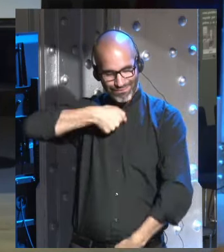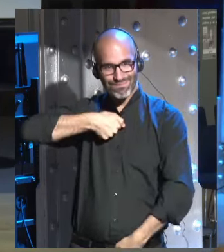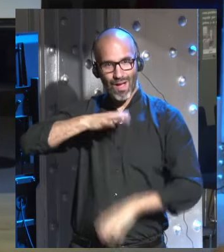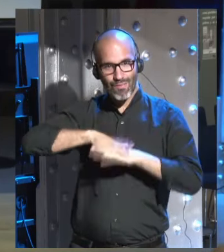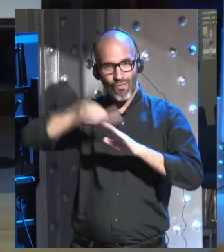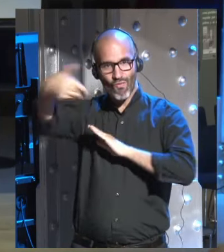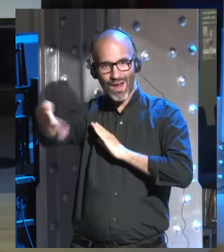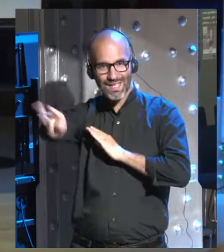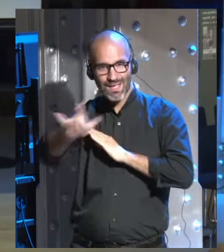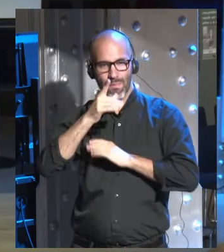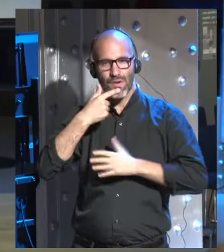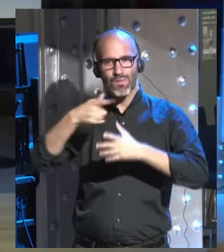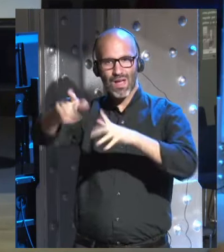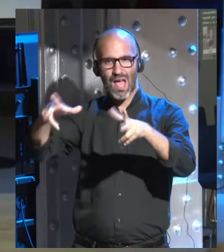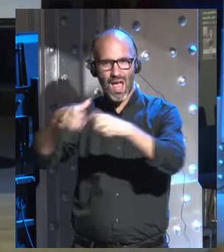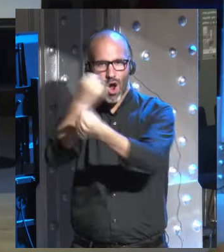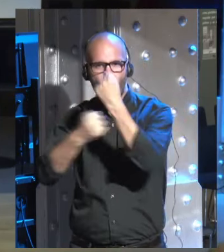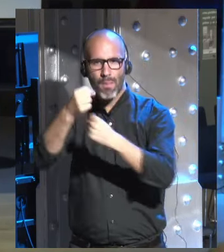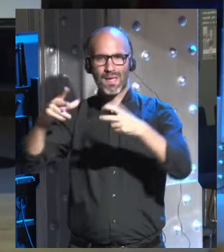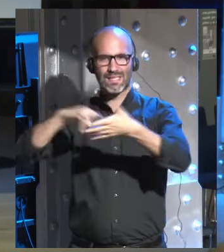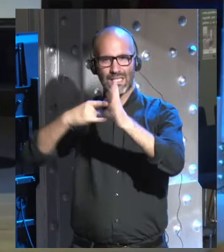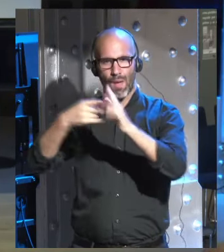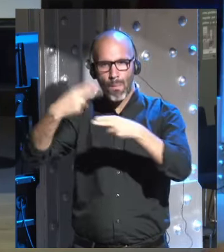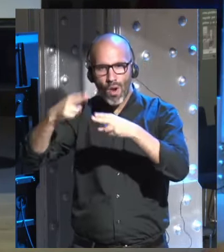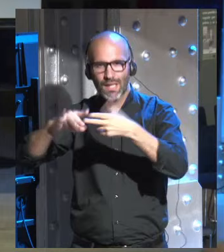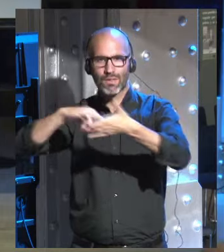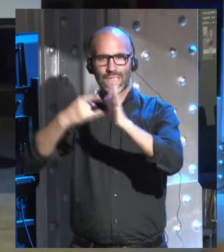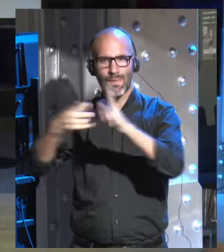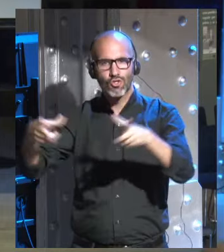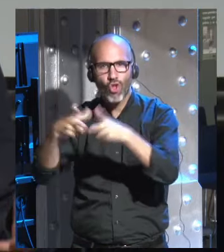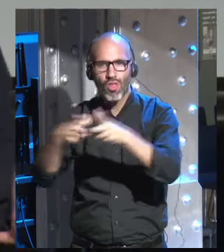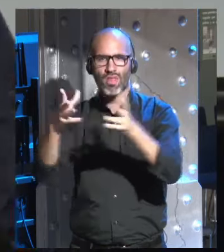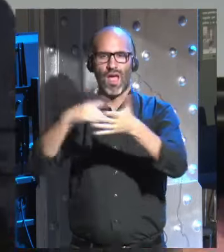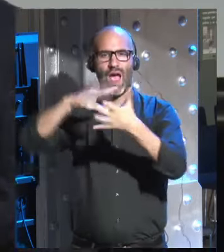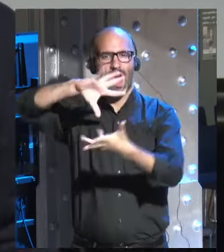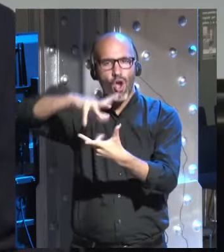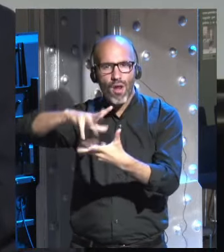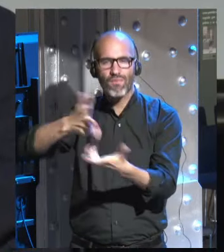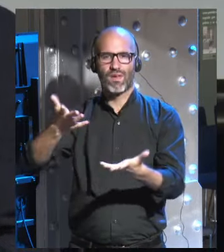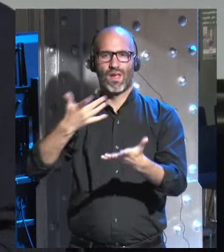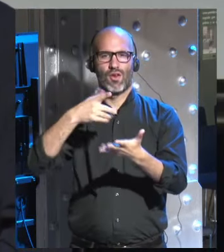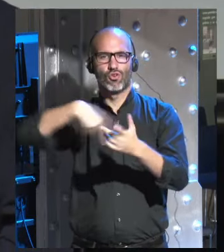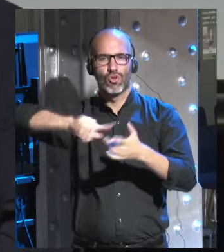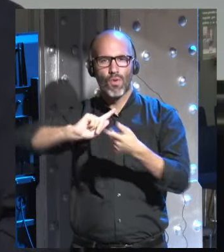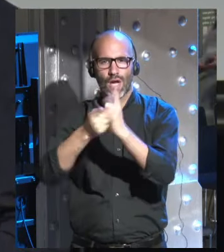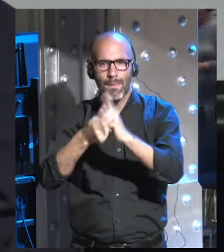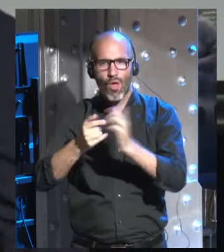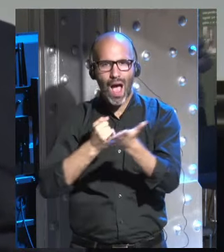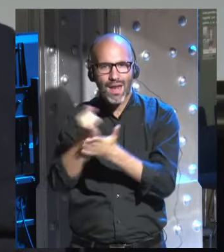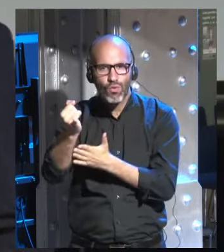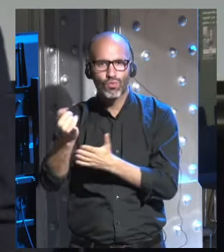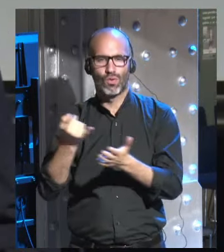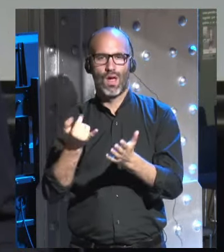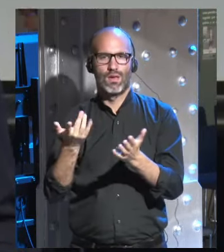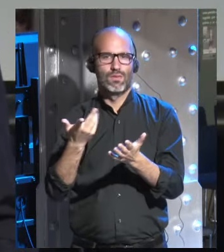Hemos cambiado la economía, el sistema político, el sistema social, hemos cambiado la geografía, hemos cambiado la agricultura,